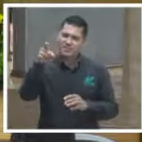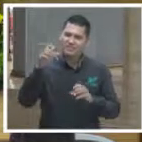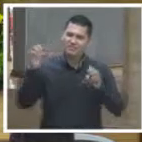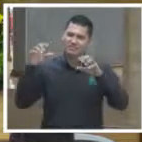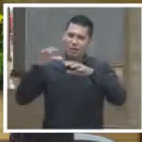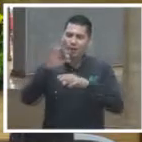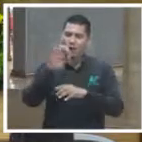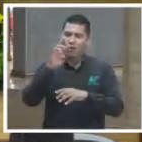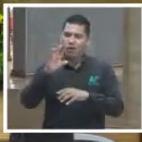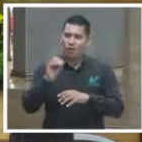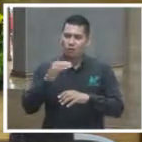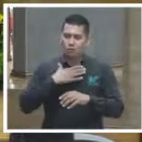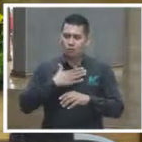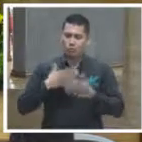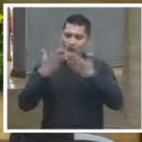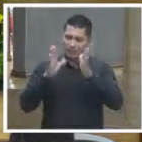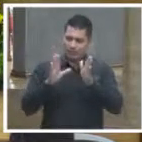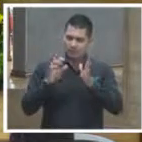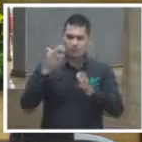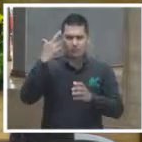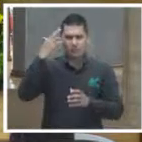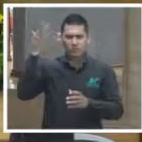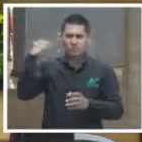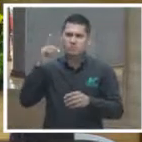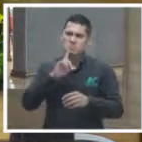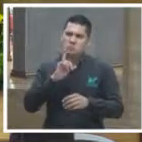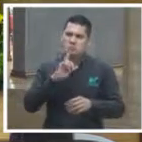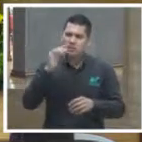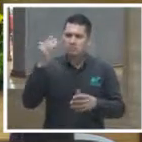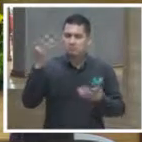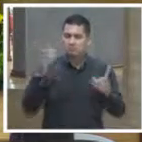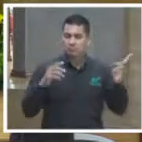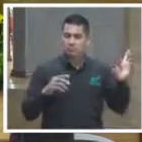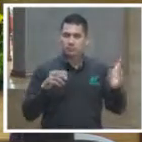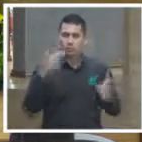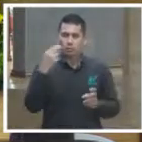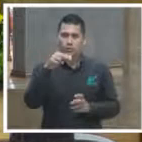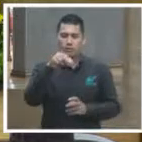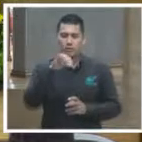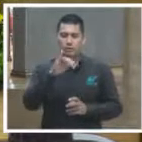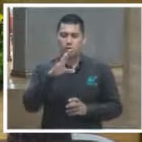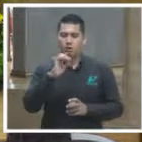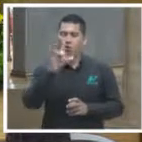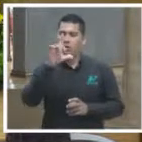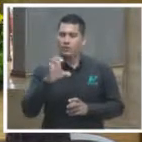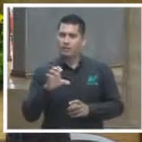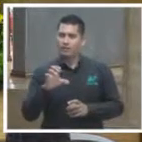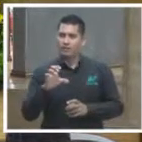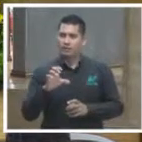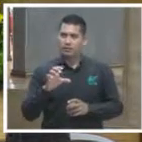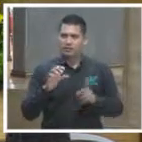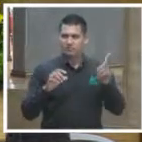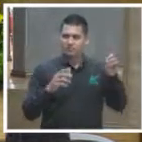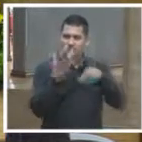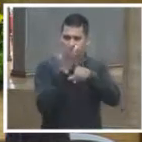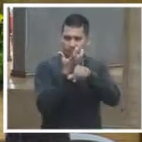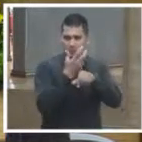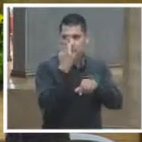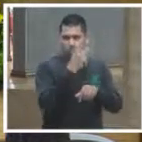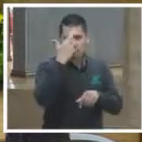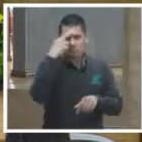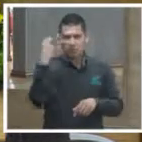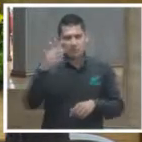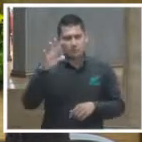había una chica de Estados Unidos que se llamaba que se llama Nicole Braddock si es que no recuerdo mal su nombre